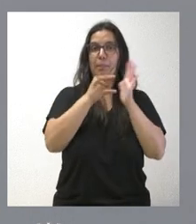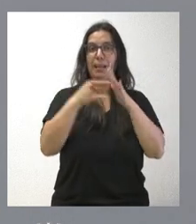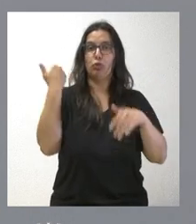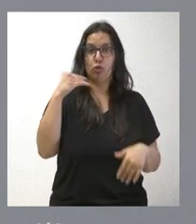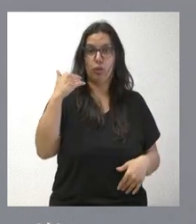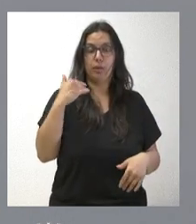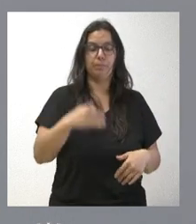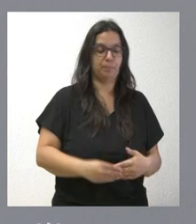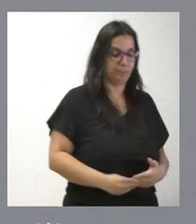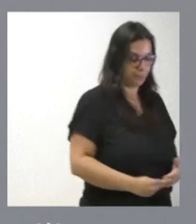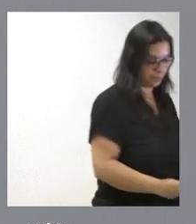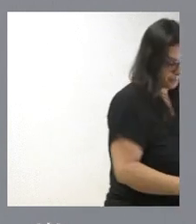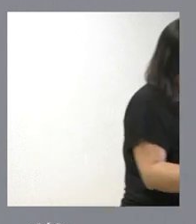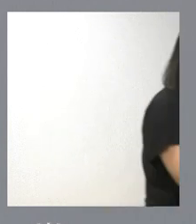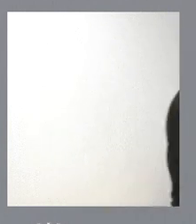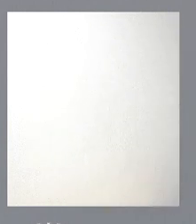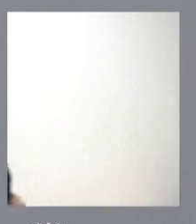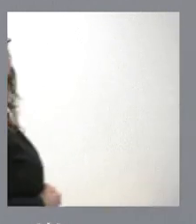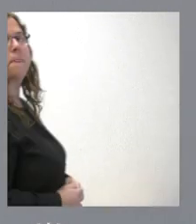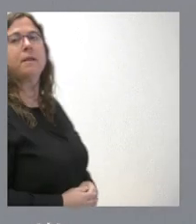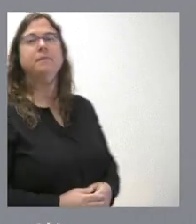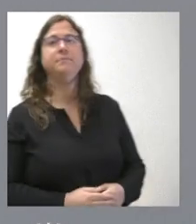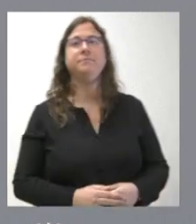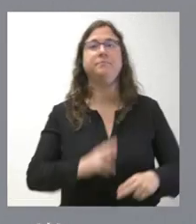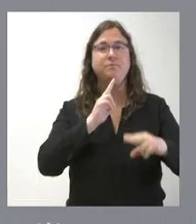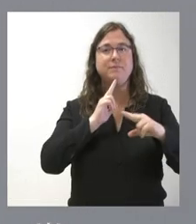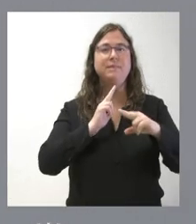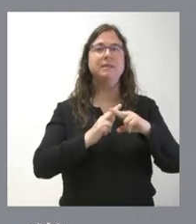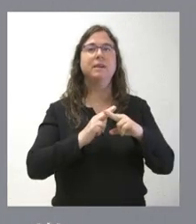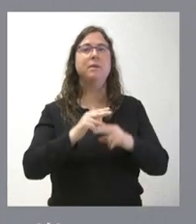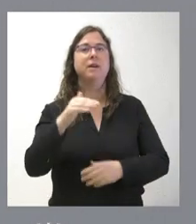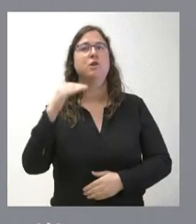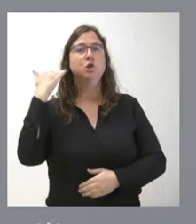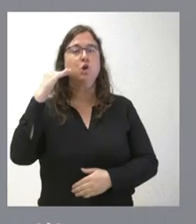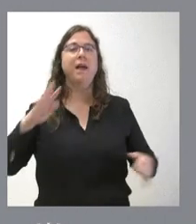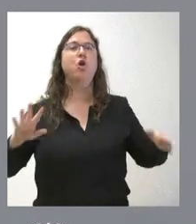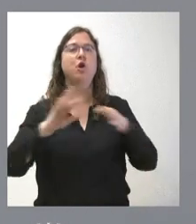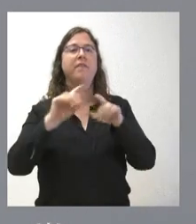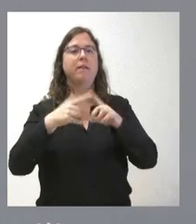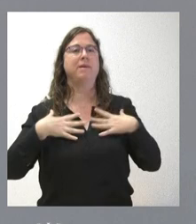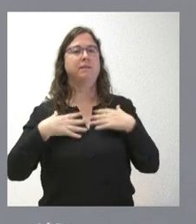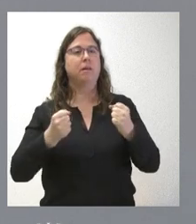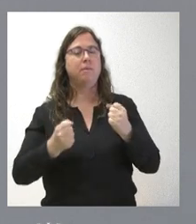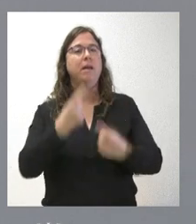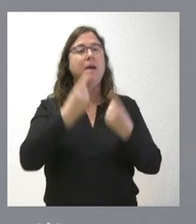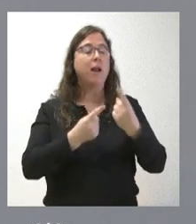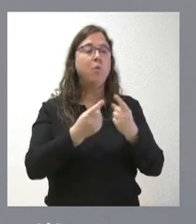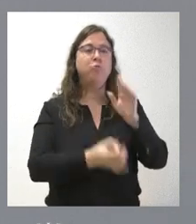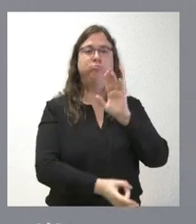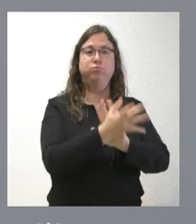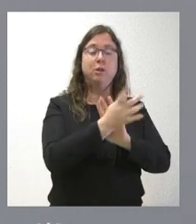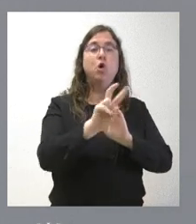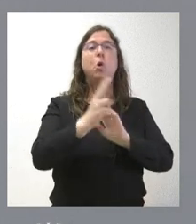conectada y saludable, que se aprobó, hay un conjunto de medidas que van dirigidas a actuaciones concretas y otras que son de colaboración con la